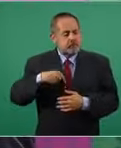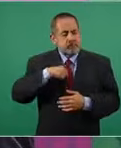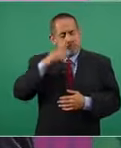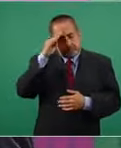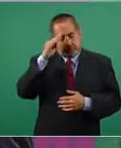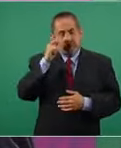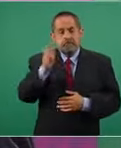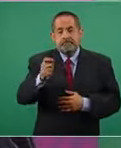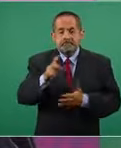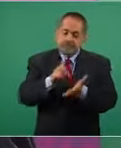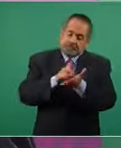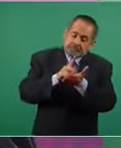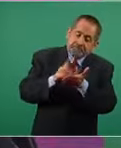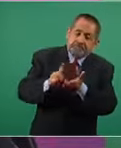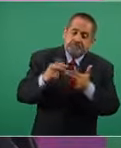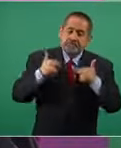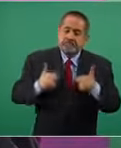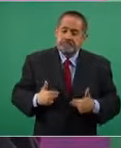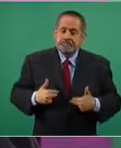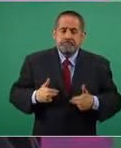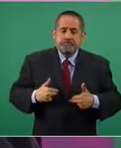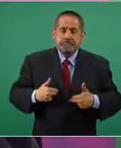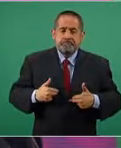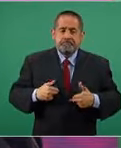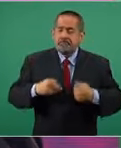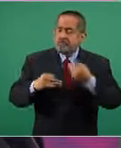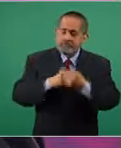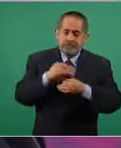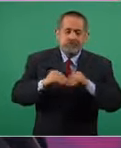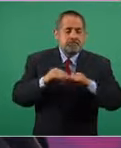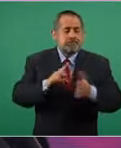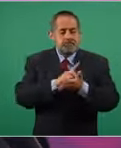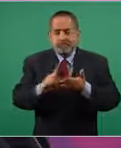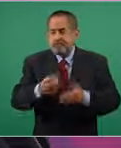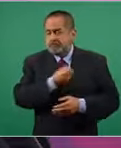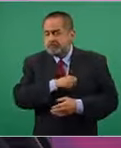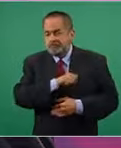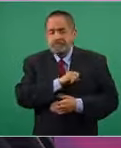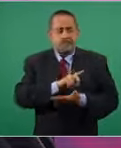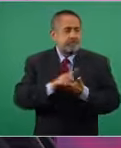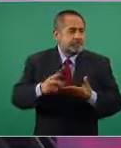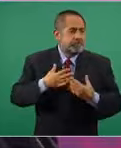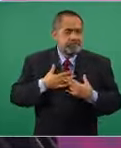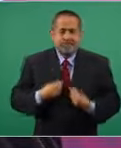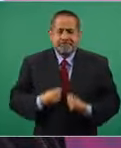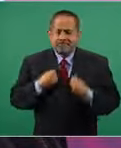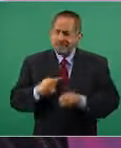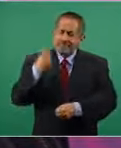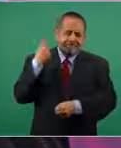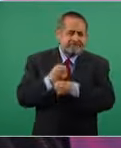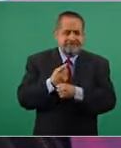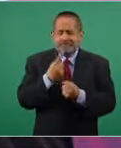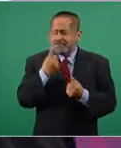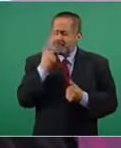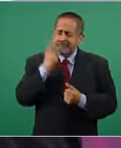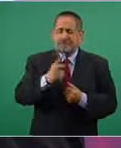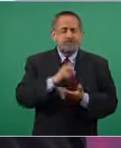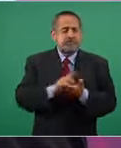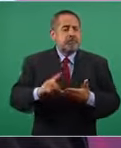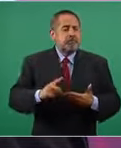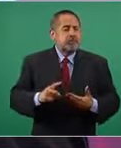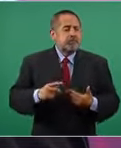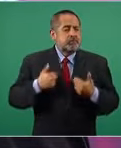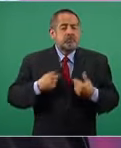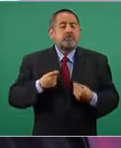de derechos humanos del derecho a la salud del derecho a la vida que es el principal de los derechos humanos